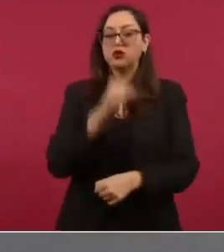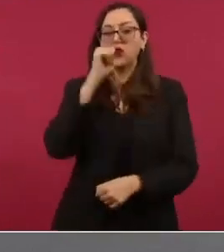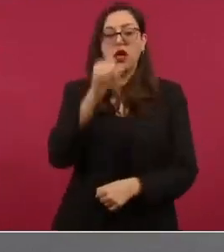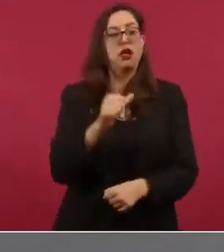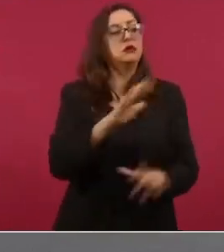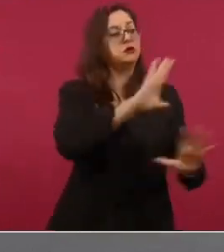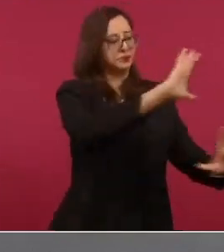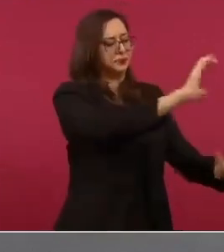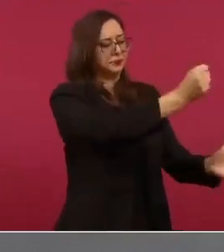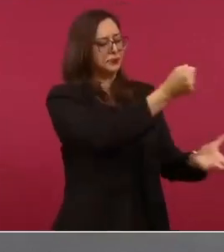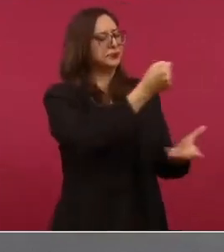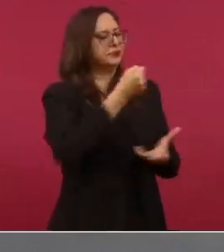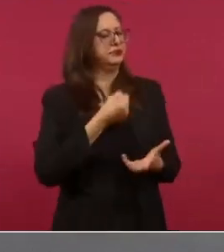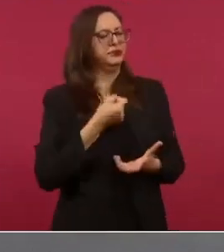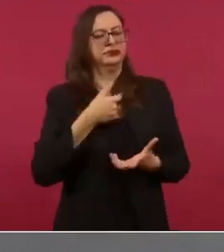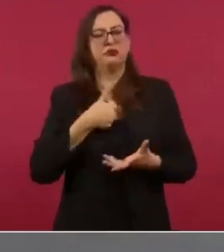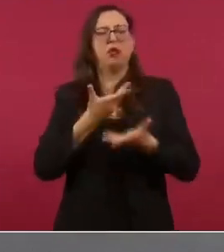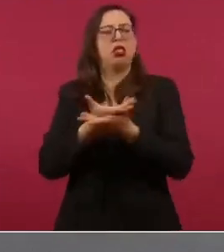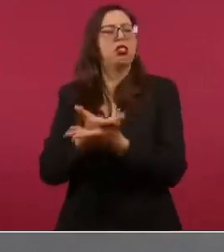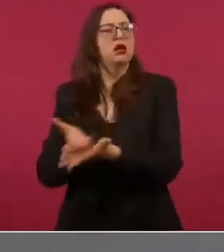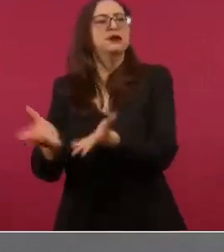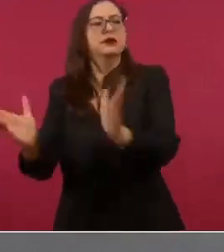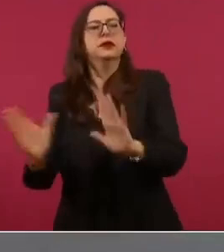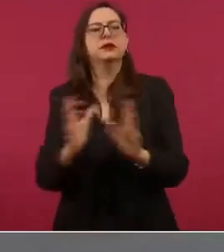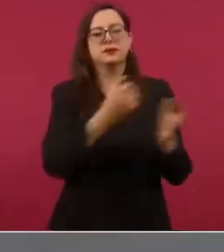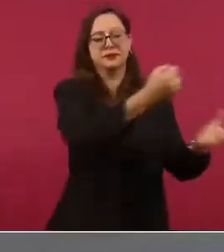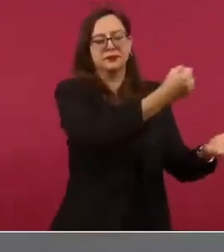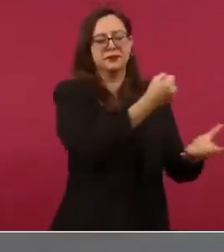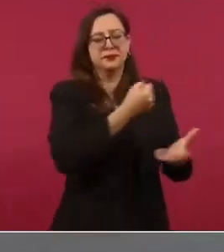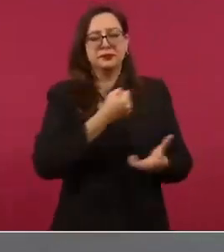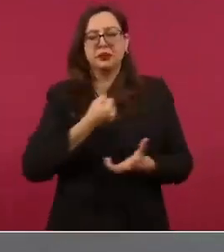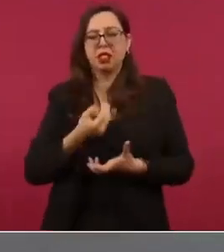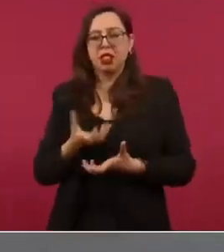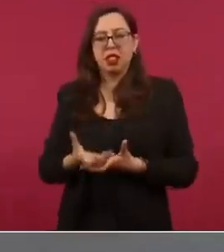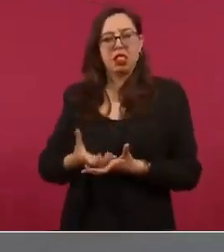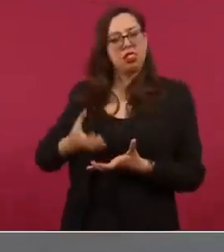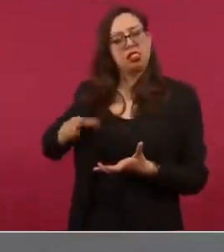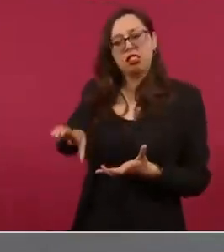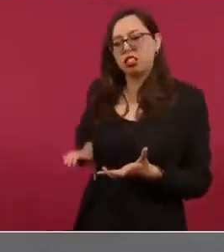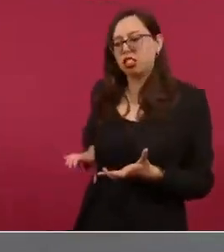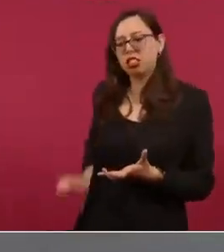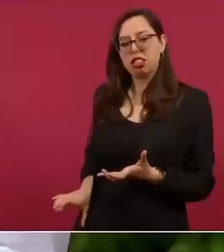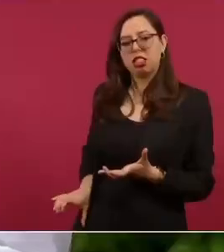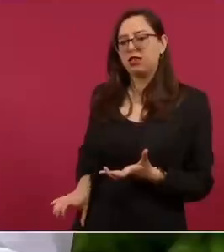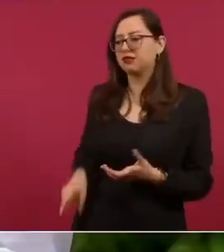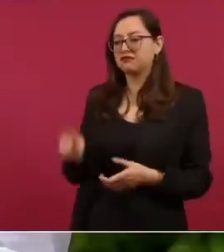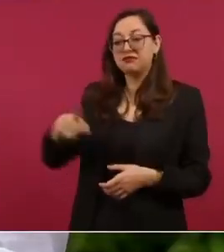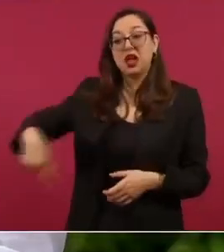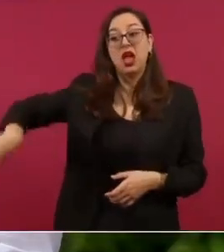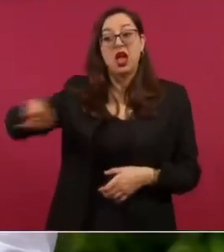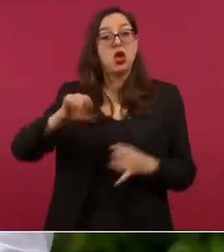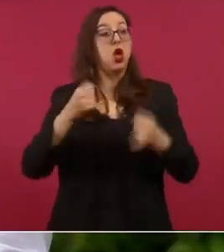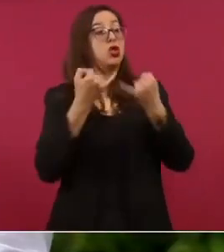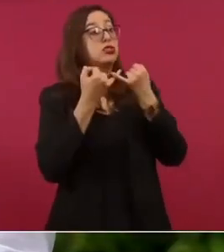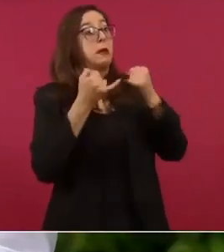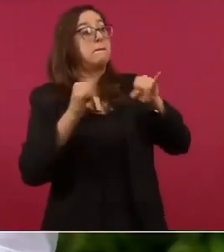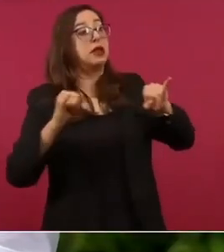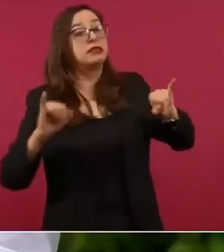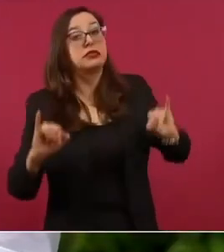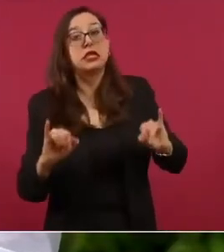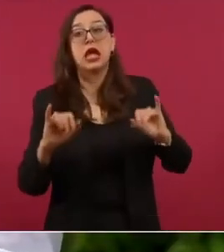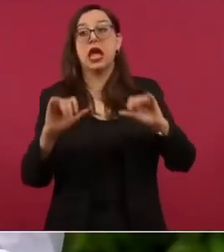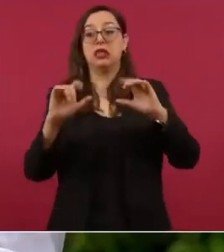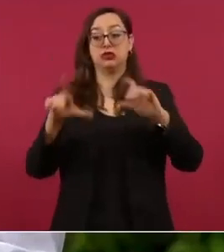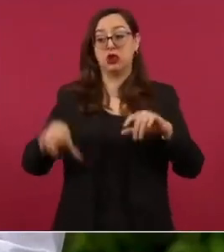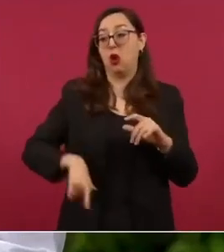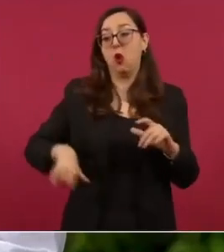fingían ser organizaciones sociales independientes supuestamente no